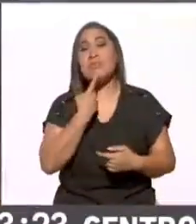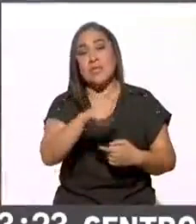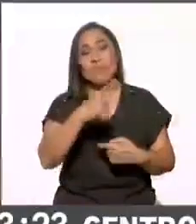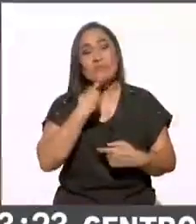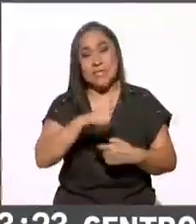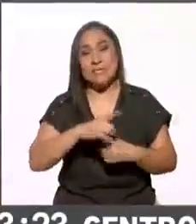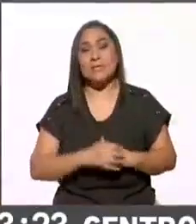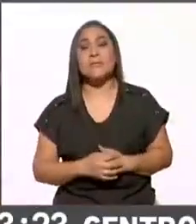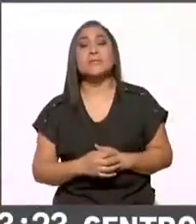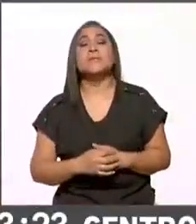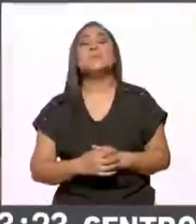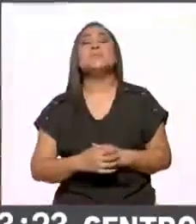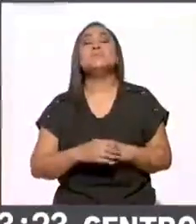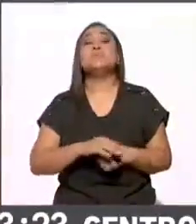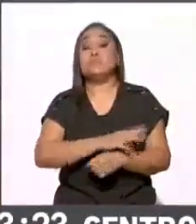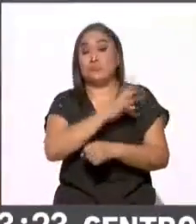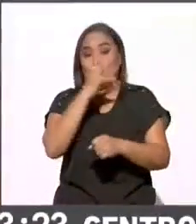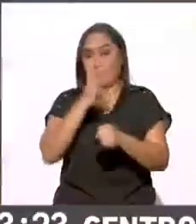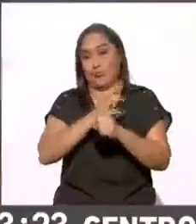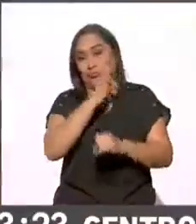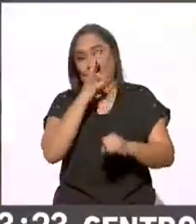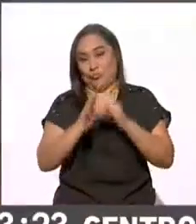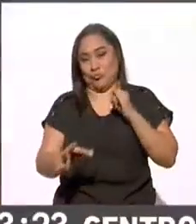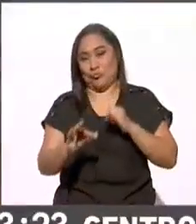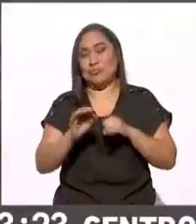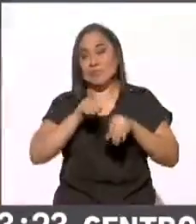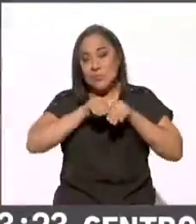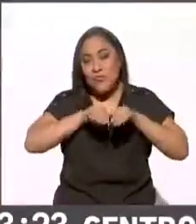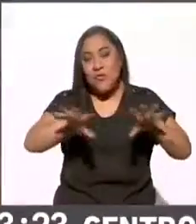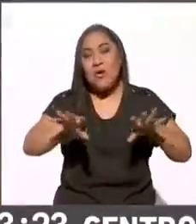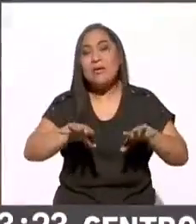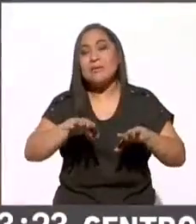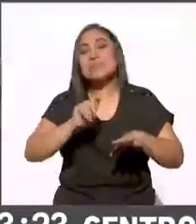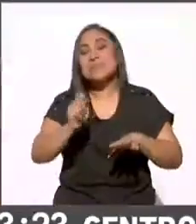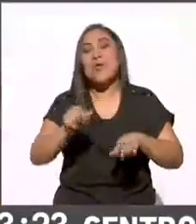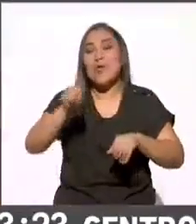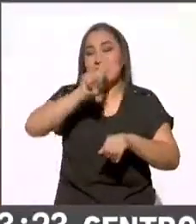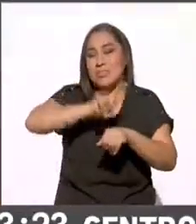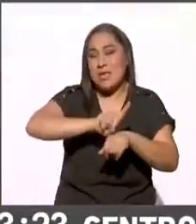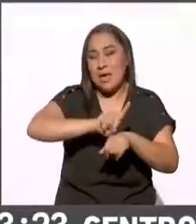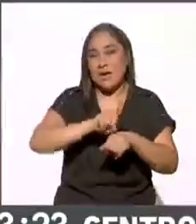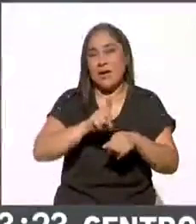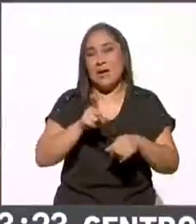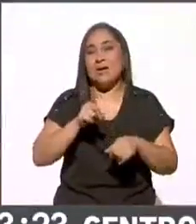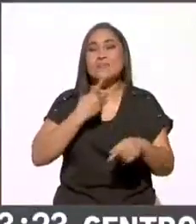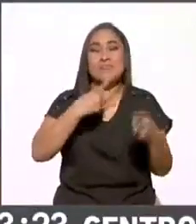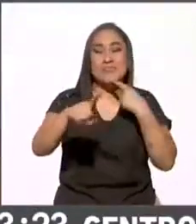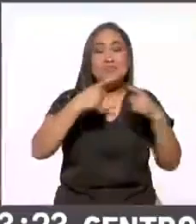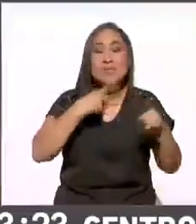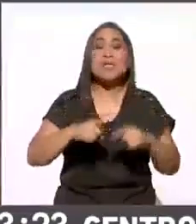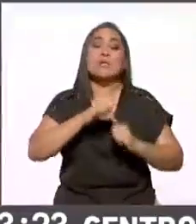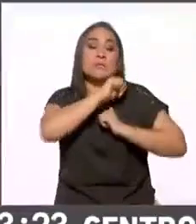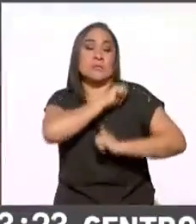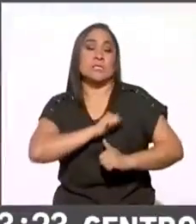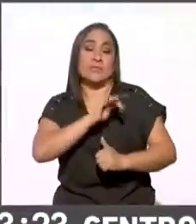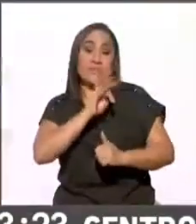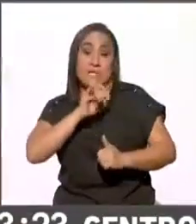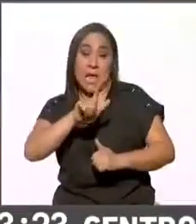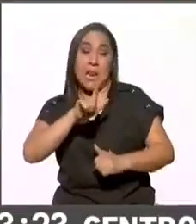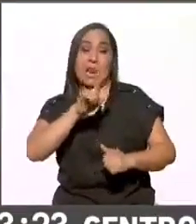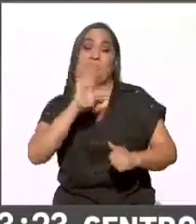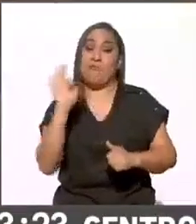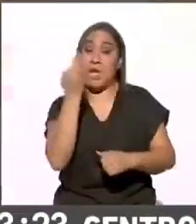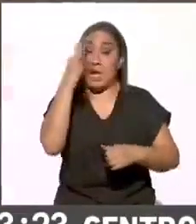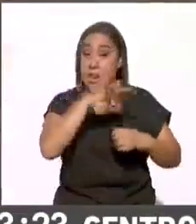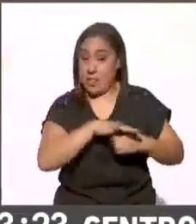Al rendir su tercer y último informe de la jornada sobre el registro de denuncias, el fiscal federal electoral, también